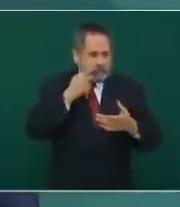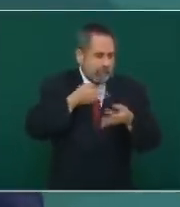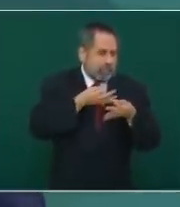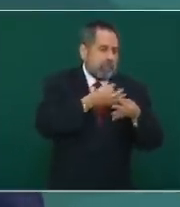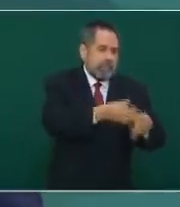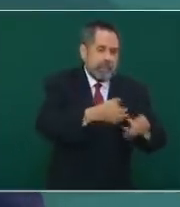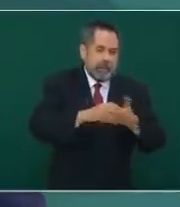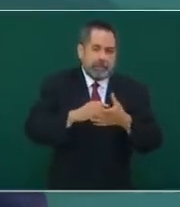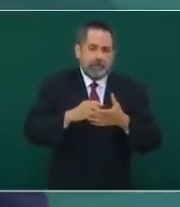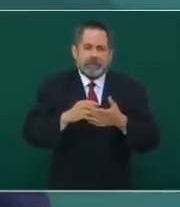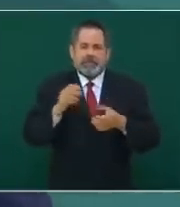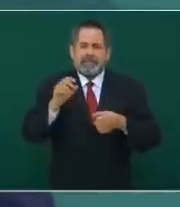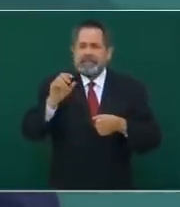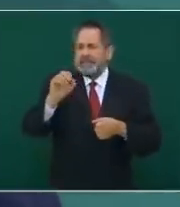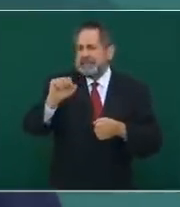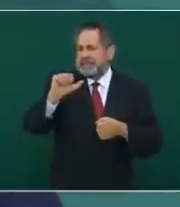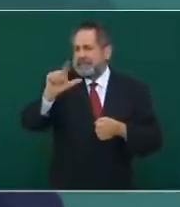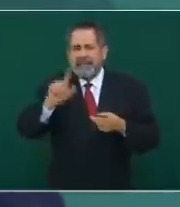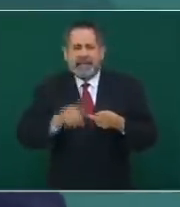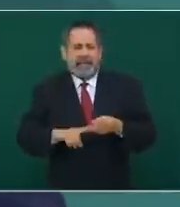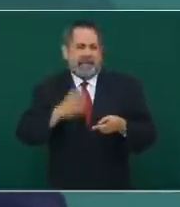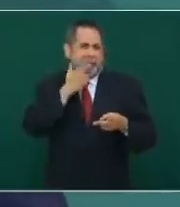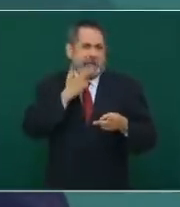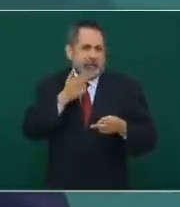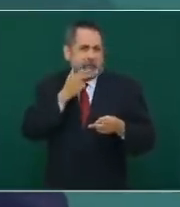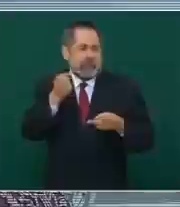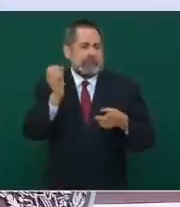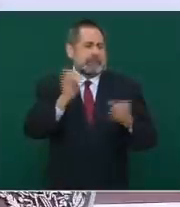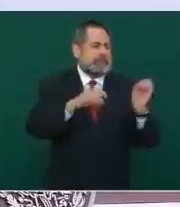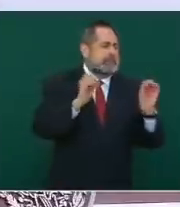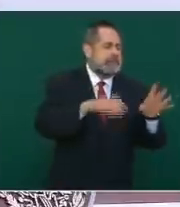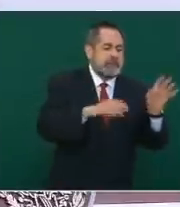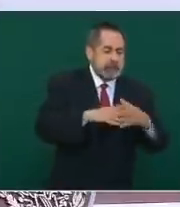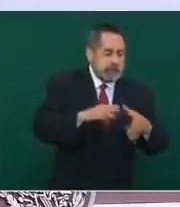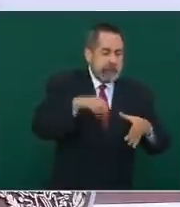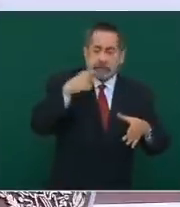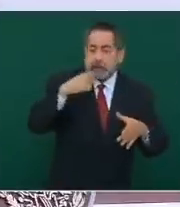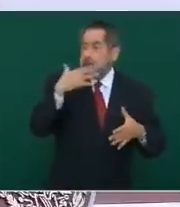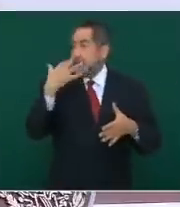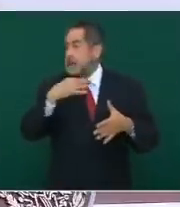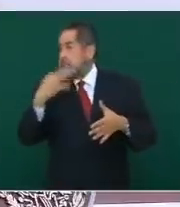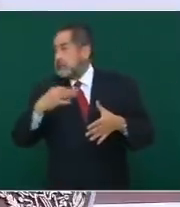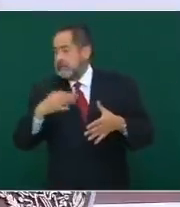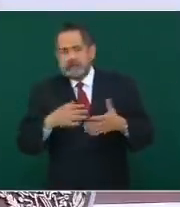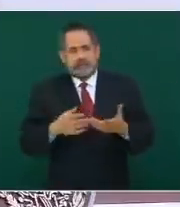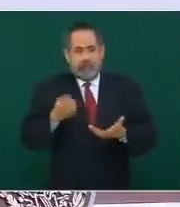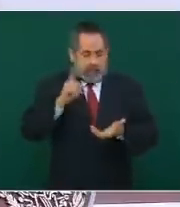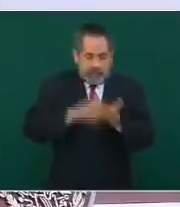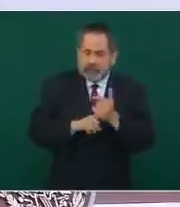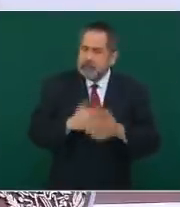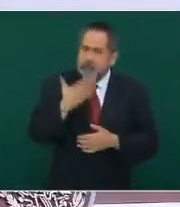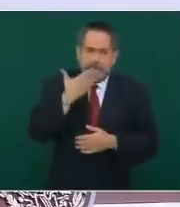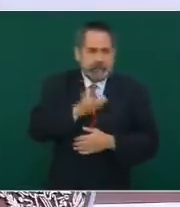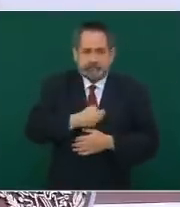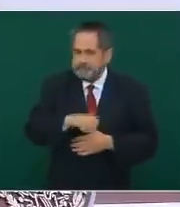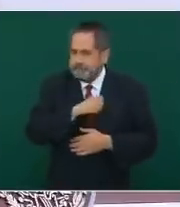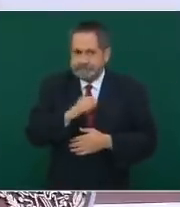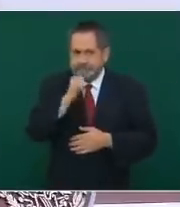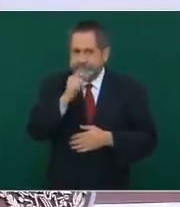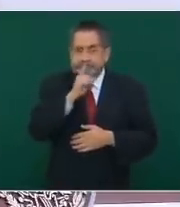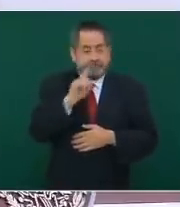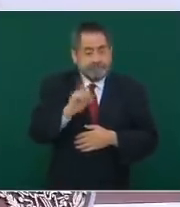atractivas, tienen mucha sal, tienen mucha azúcar, sabe bueno, pero no es tan bueno para uno.